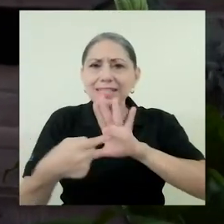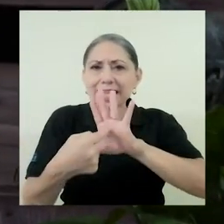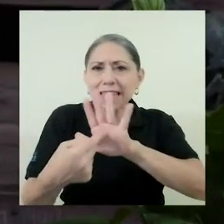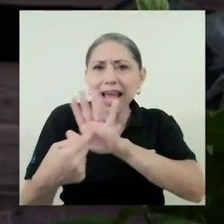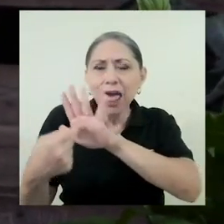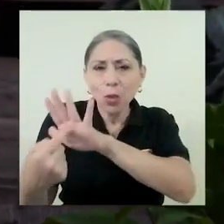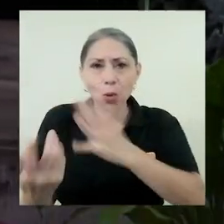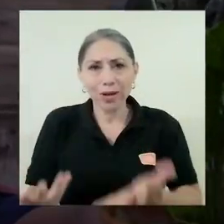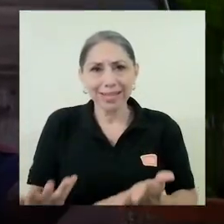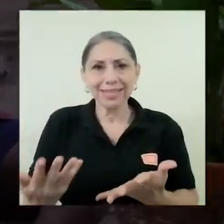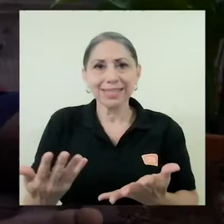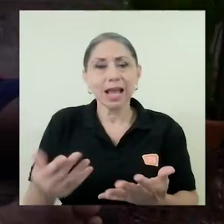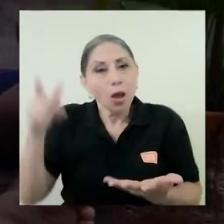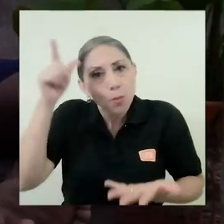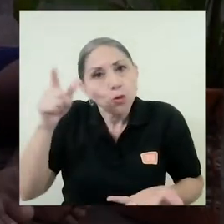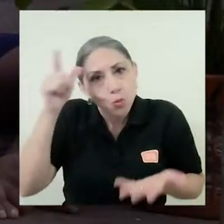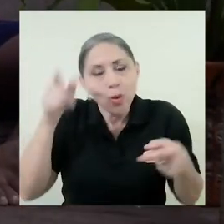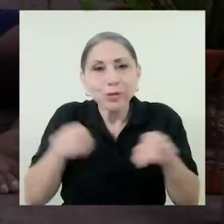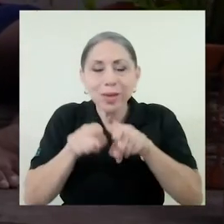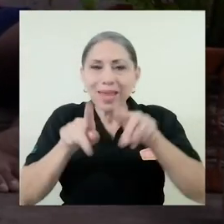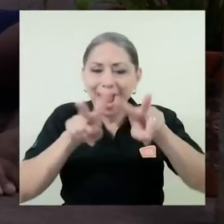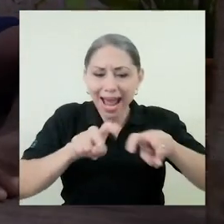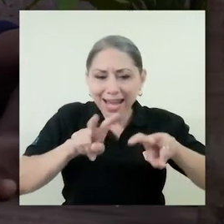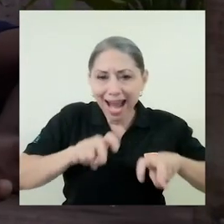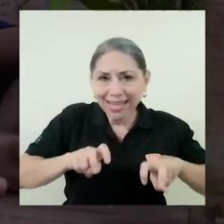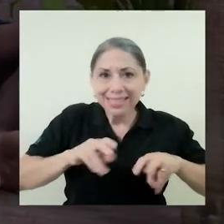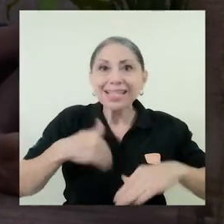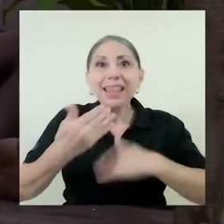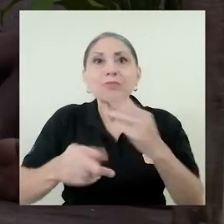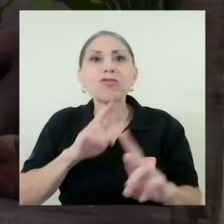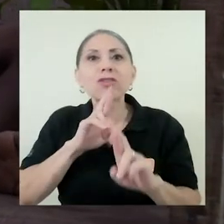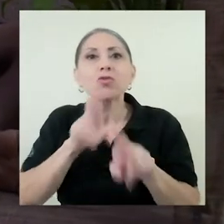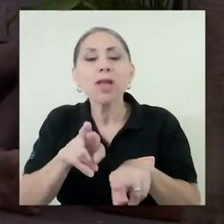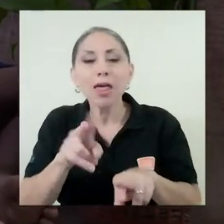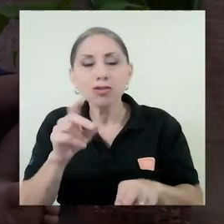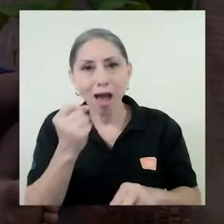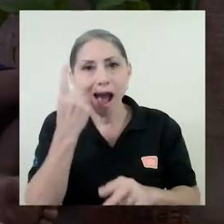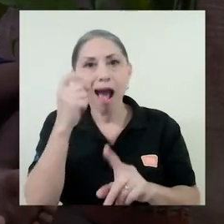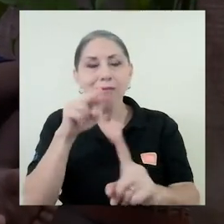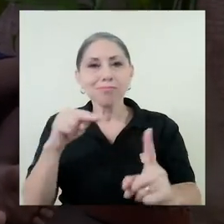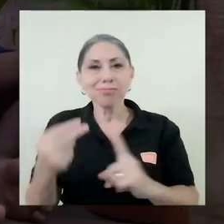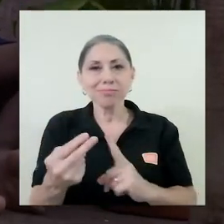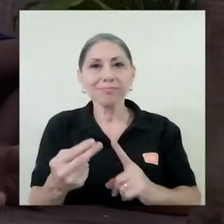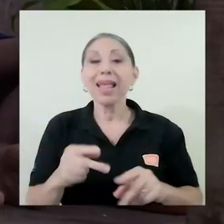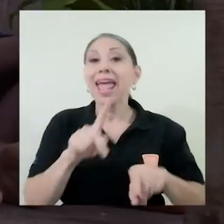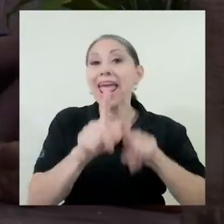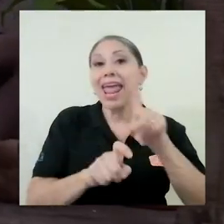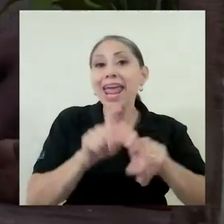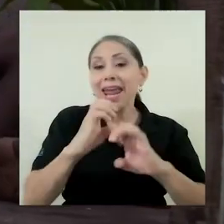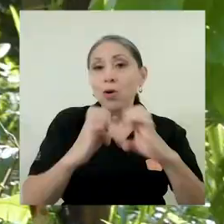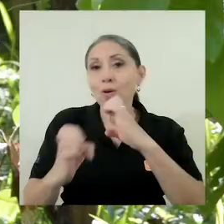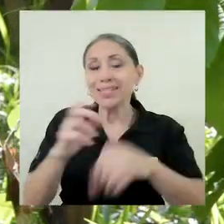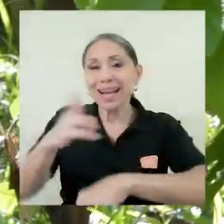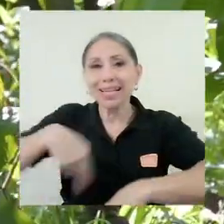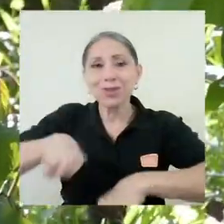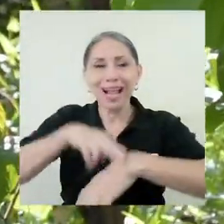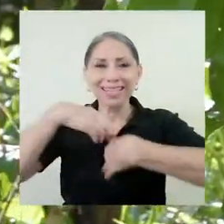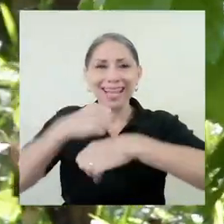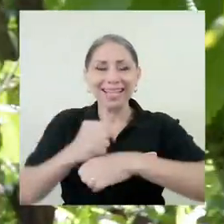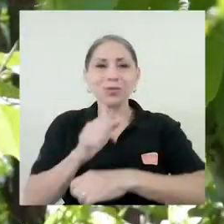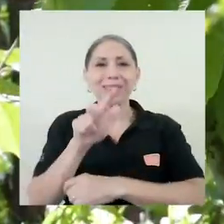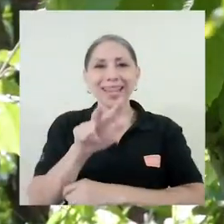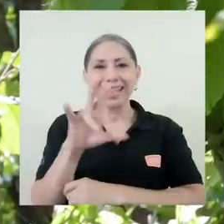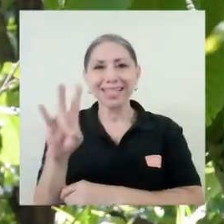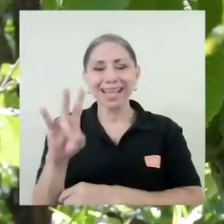estudiando, por supuesto, el análisis y la interpretación de los resultados. La encuesta nacional se hizo en